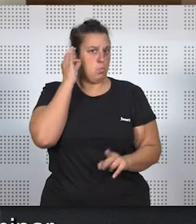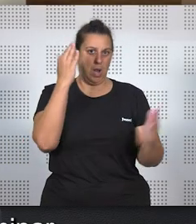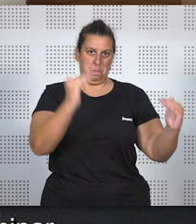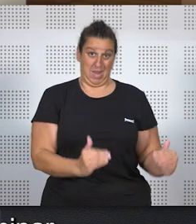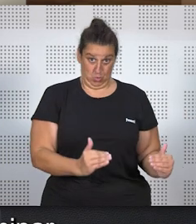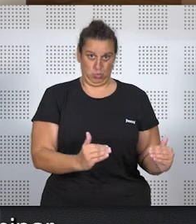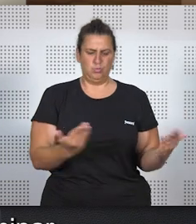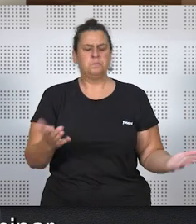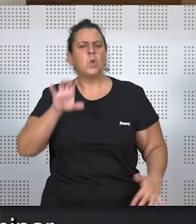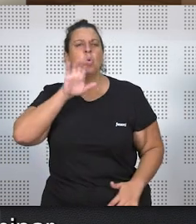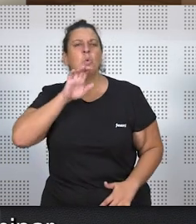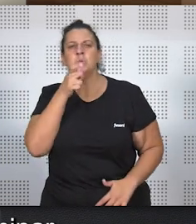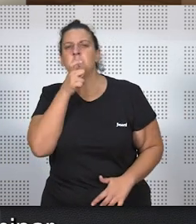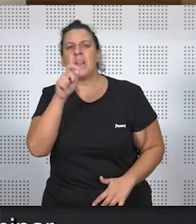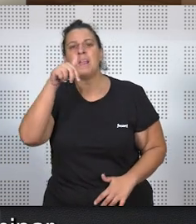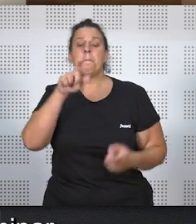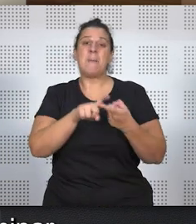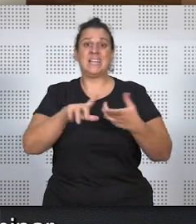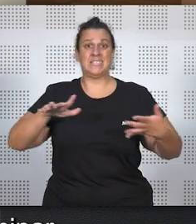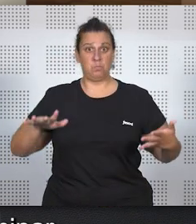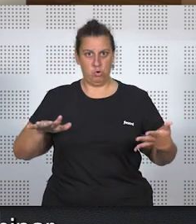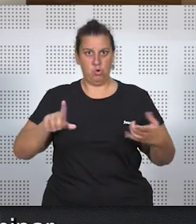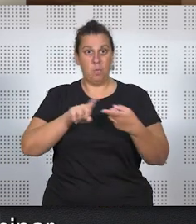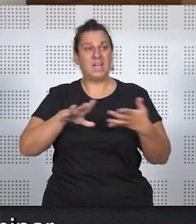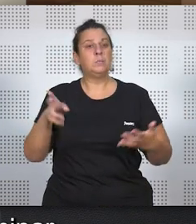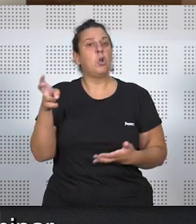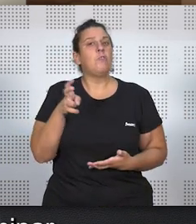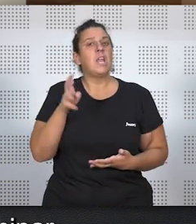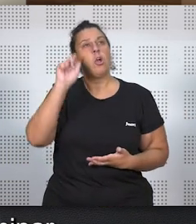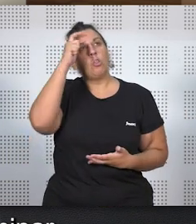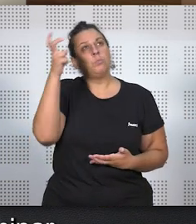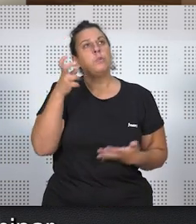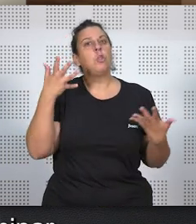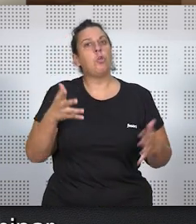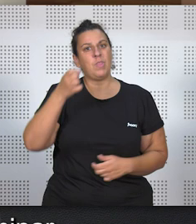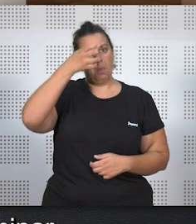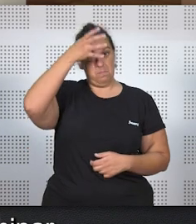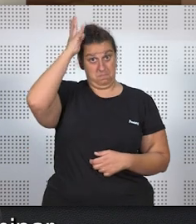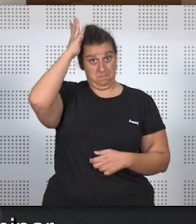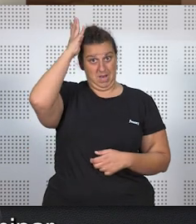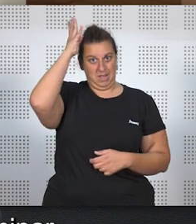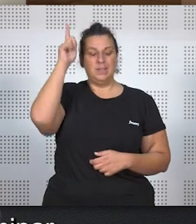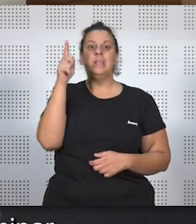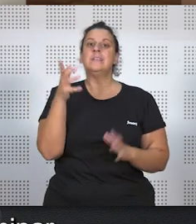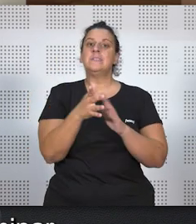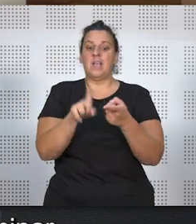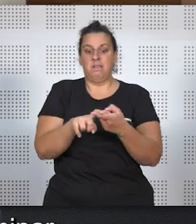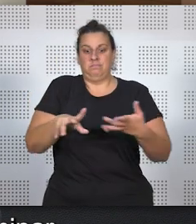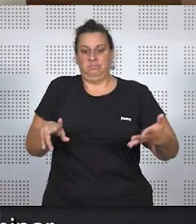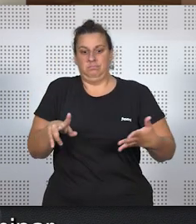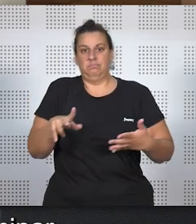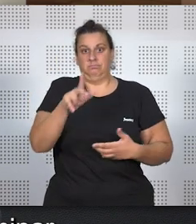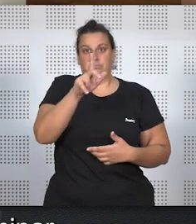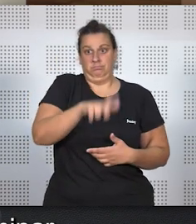Es curioso que la palabra matrimonio, que viene a denominar la unión conyugal,